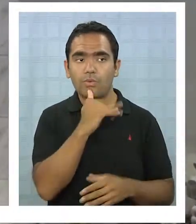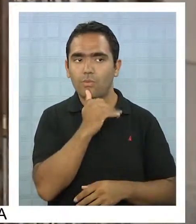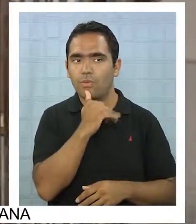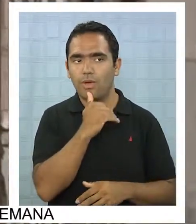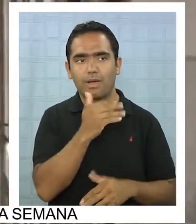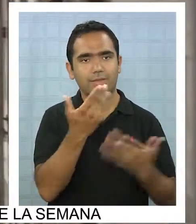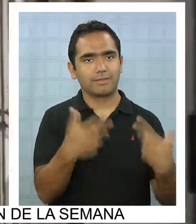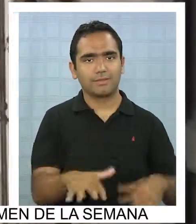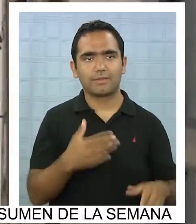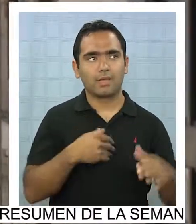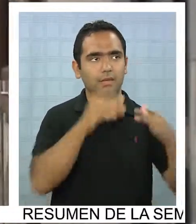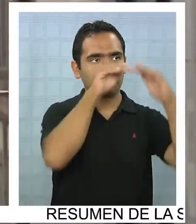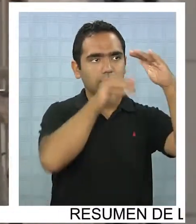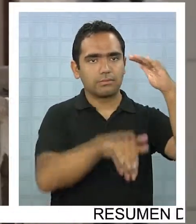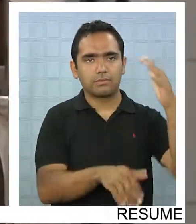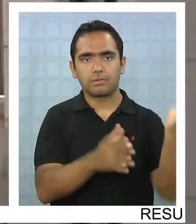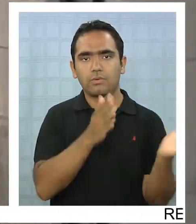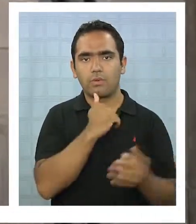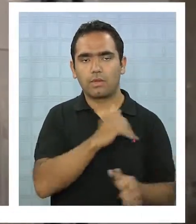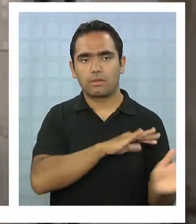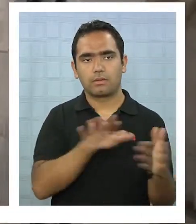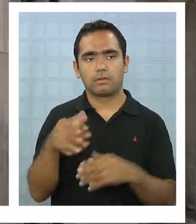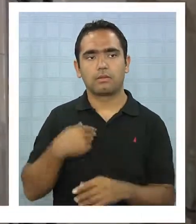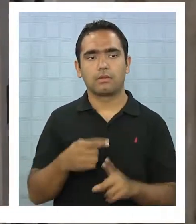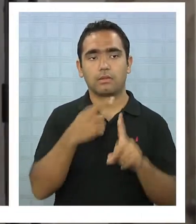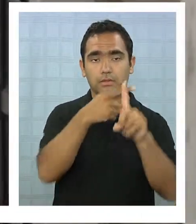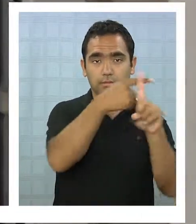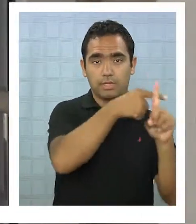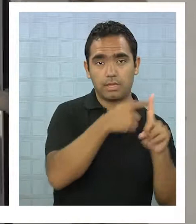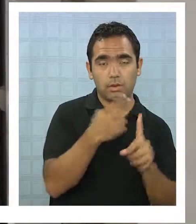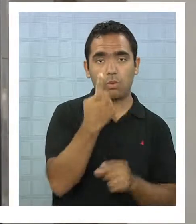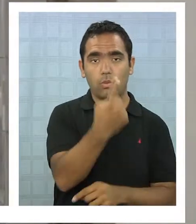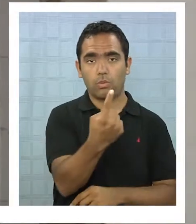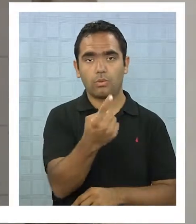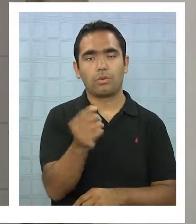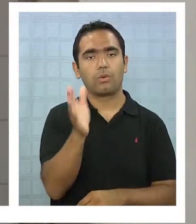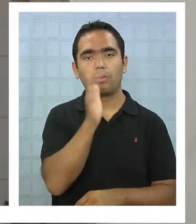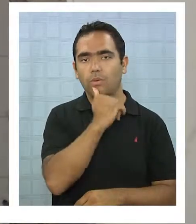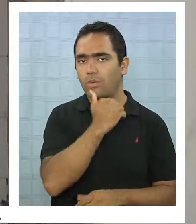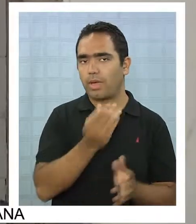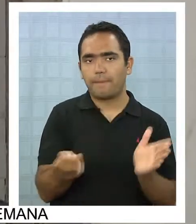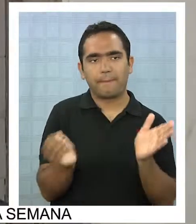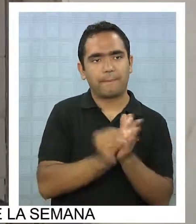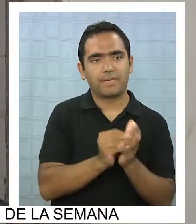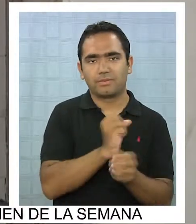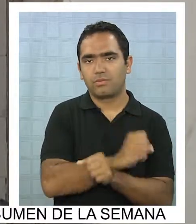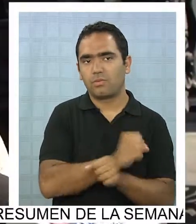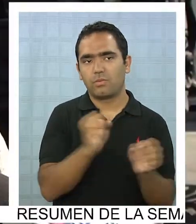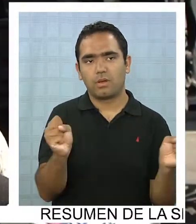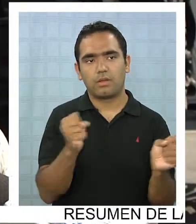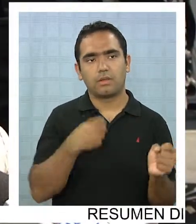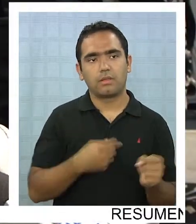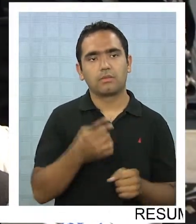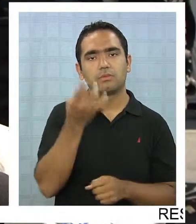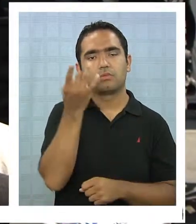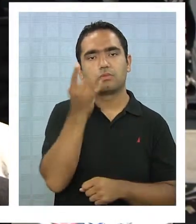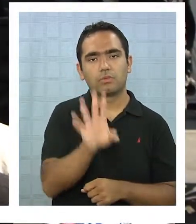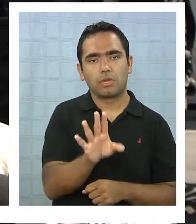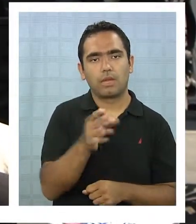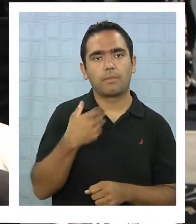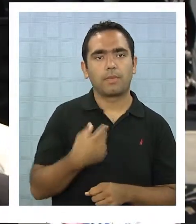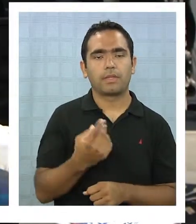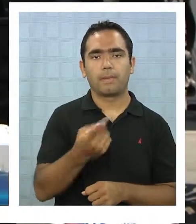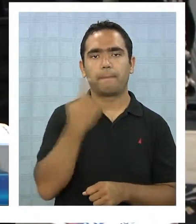existen. El cementerio 1 ya, como les voy a repetir, tiene capacidad para seguir sepultando, solamente en mausoleos